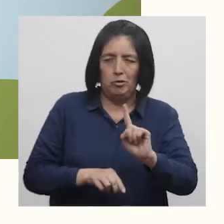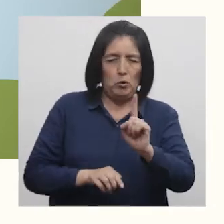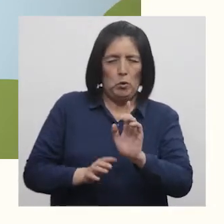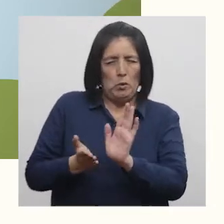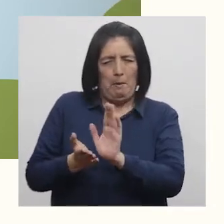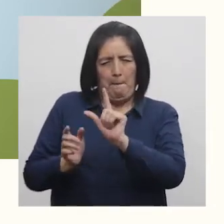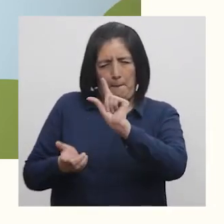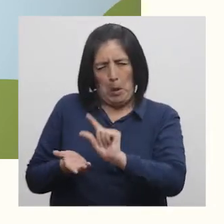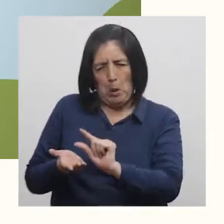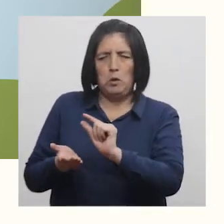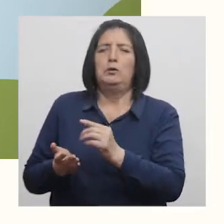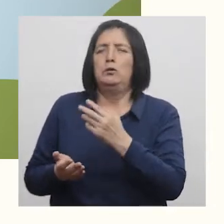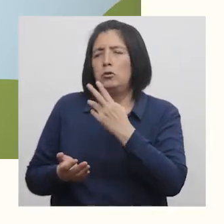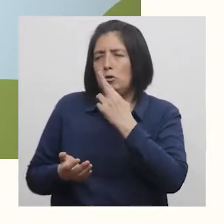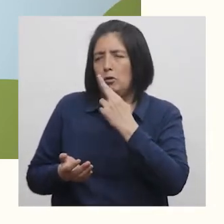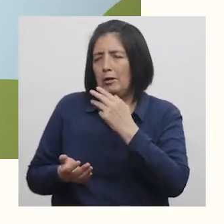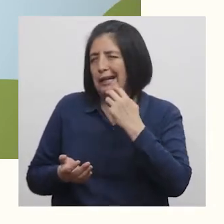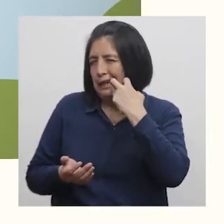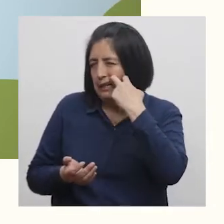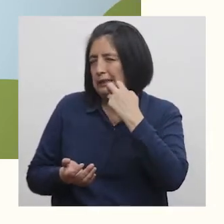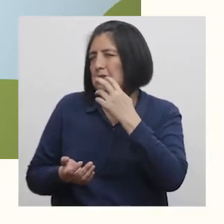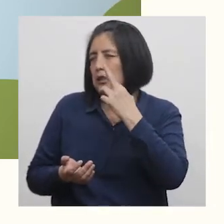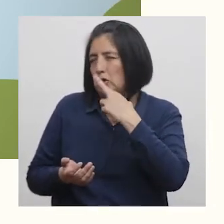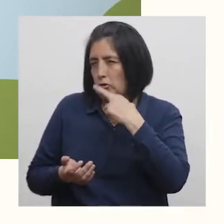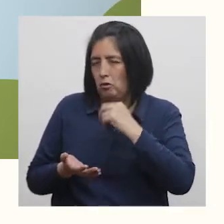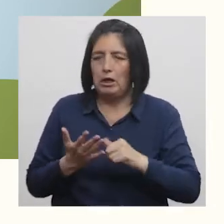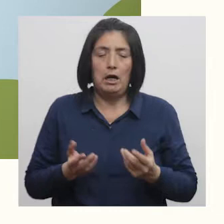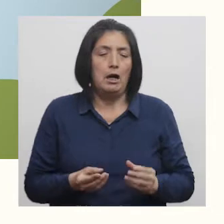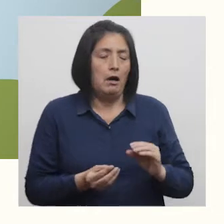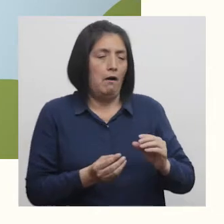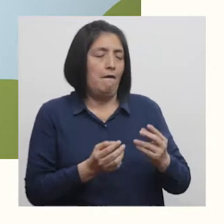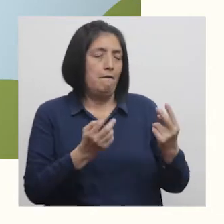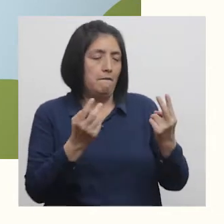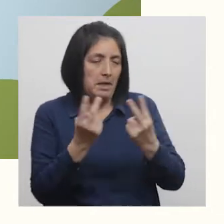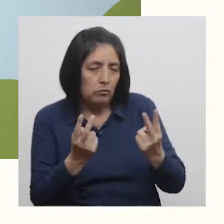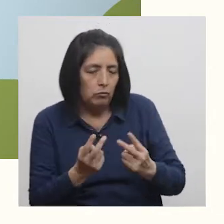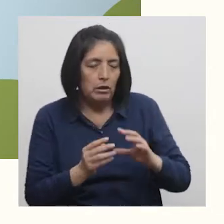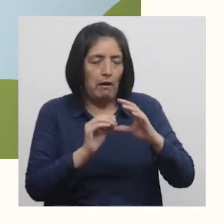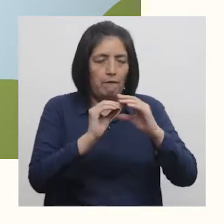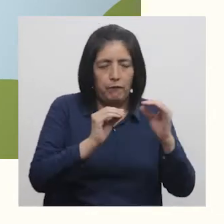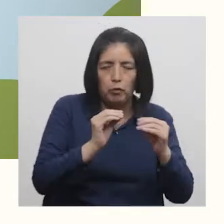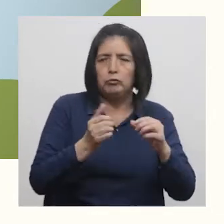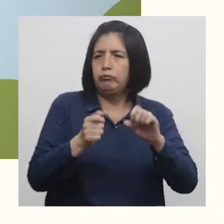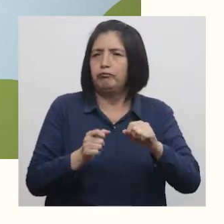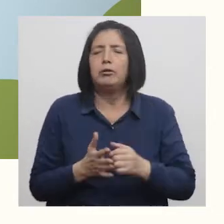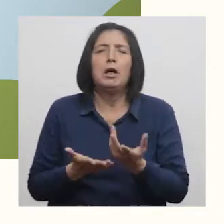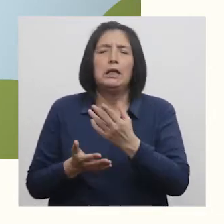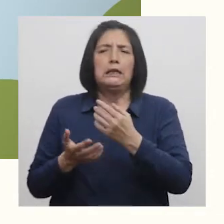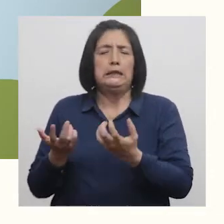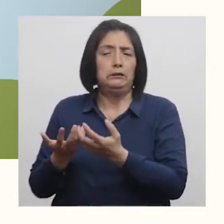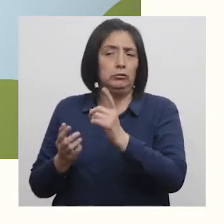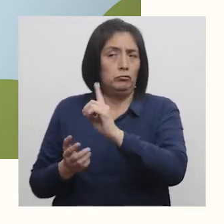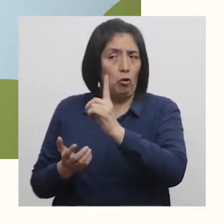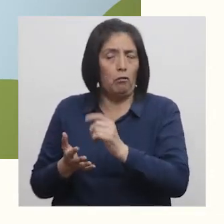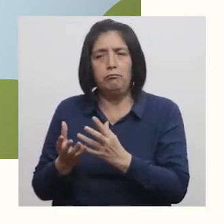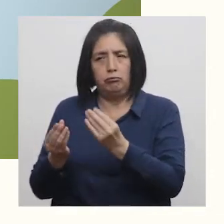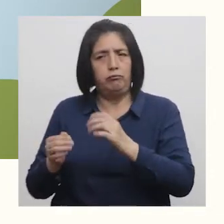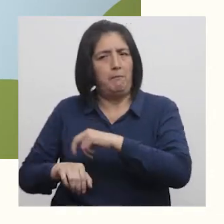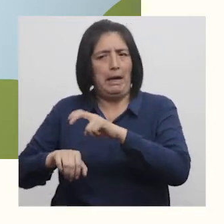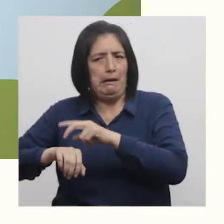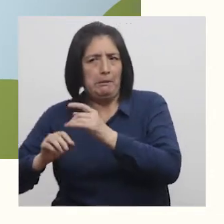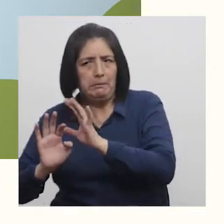rojas Incluye en tu alimentación Frutas Verduras Cereales Y no excedas el consumo de tubérculos